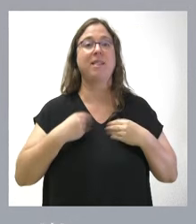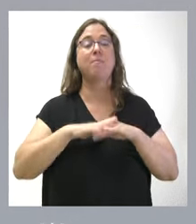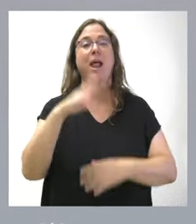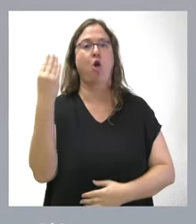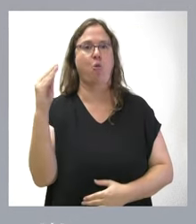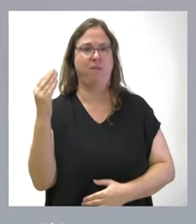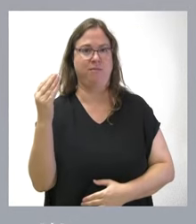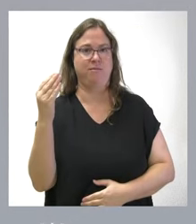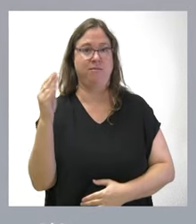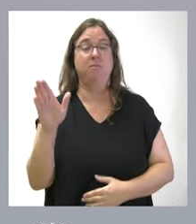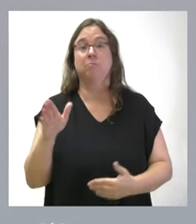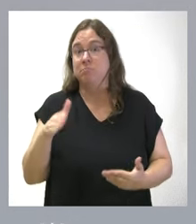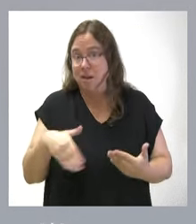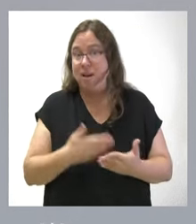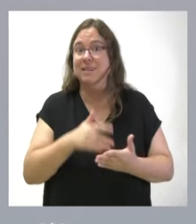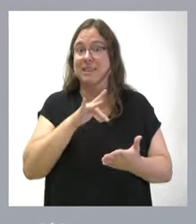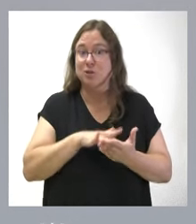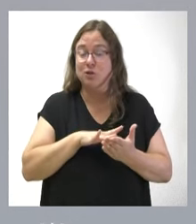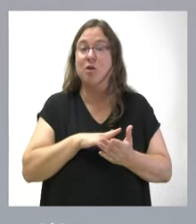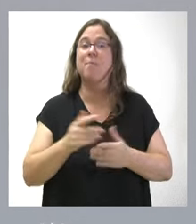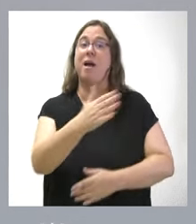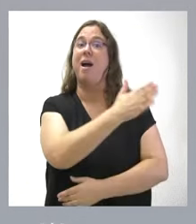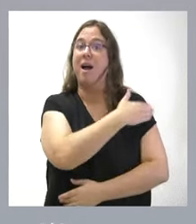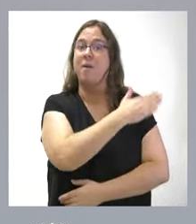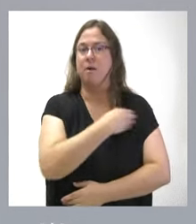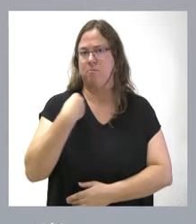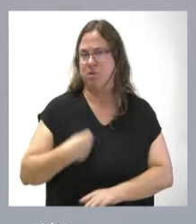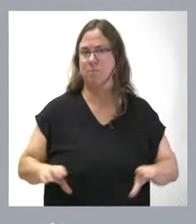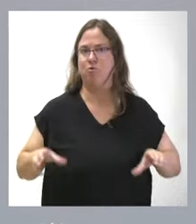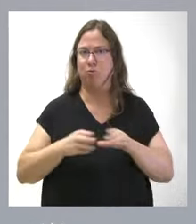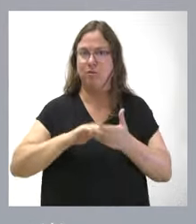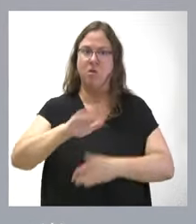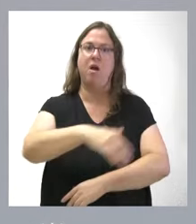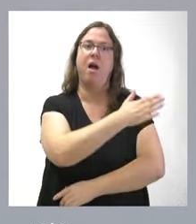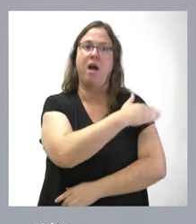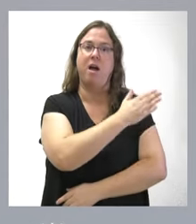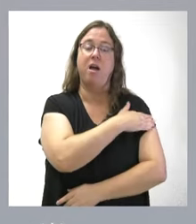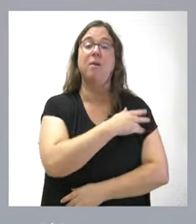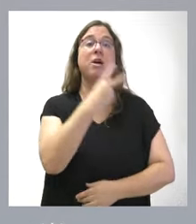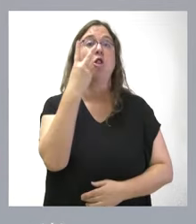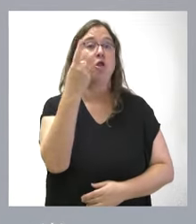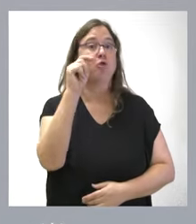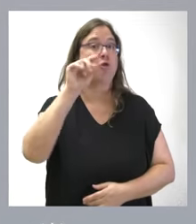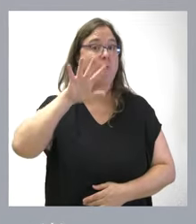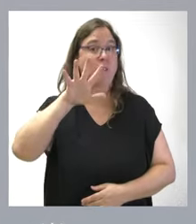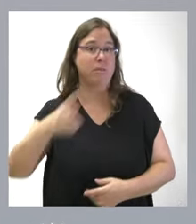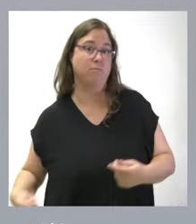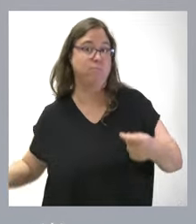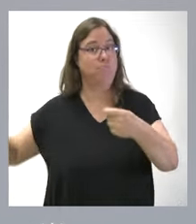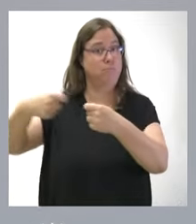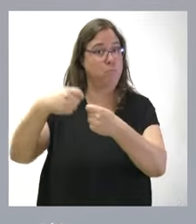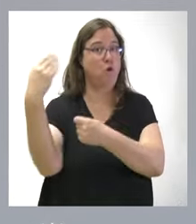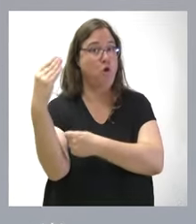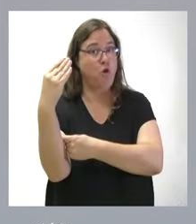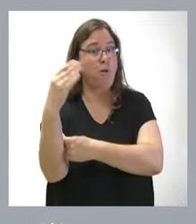jóvenes, hasta el punto de que una parte de estos avales corresponde a la Junta de Castilla y León, para que simplemente con el 2,5% aportado por estos jóvenes